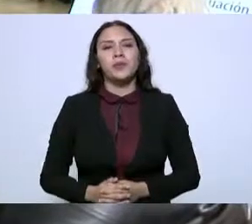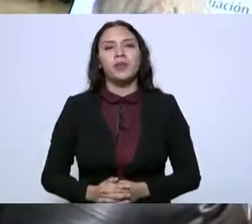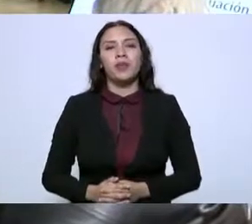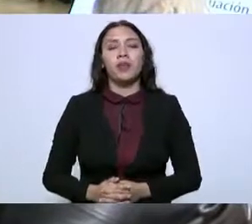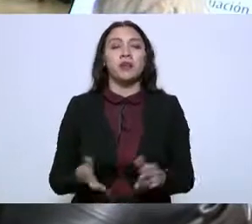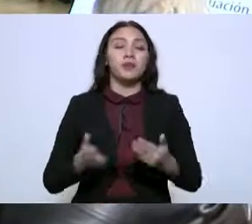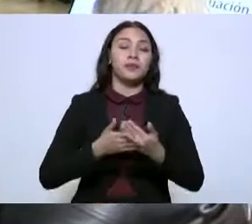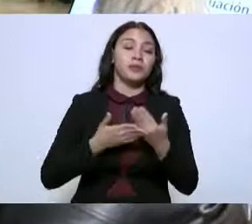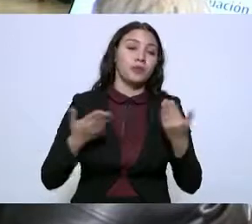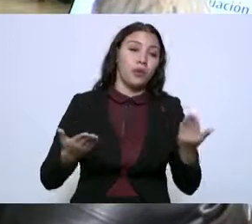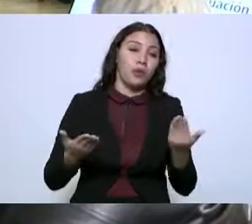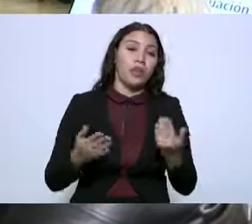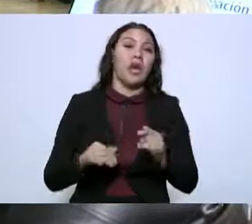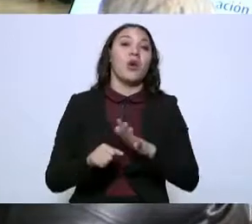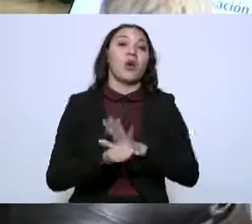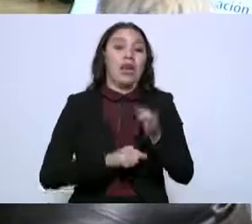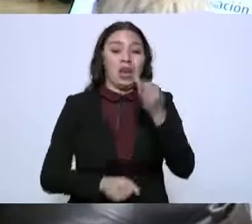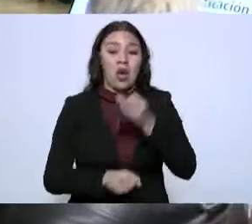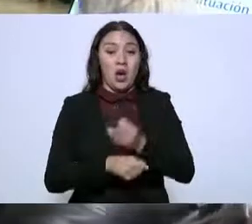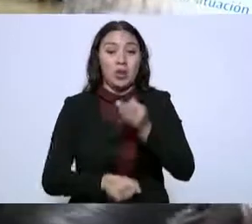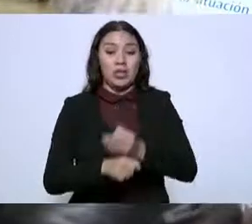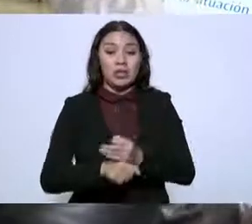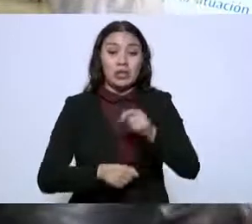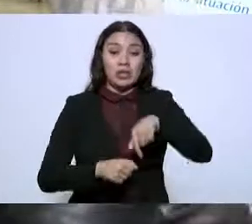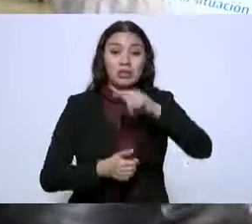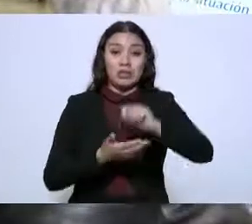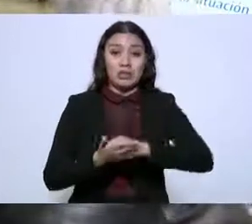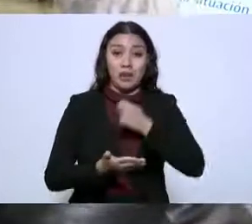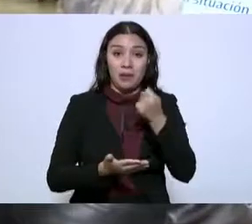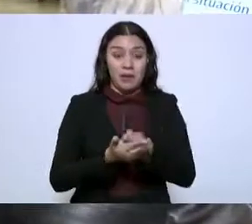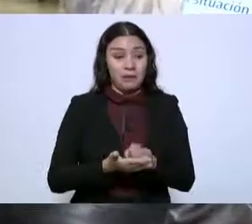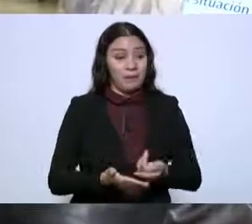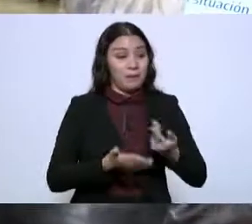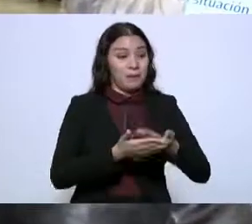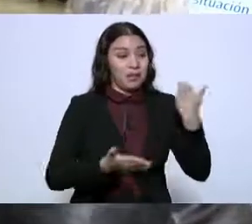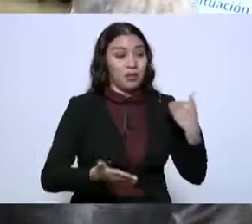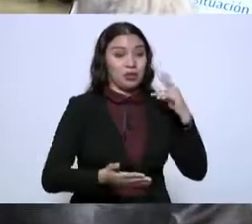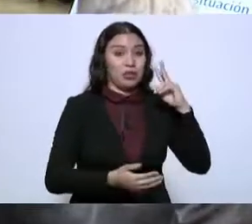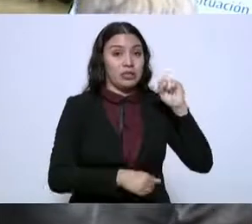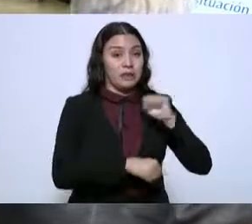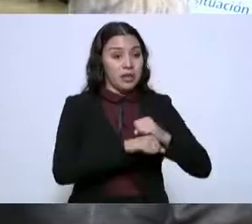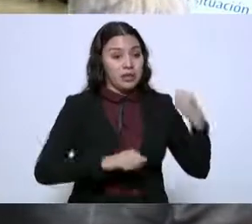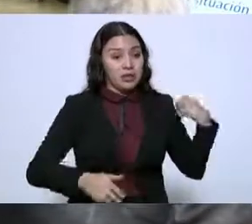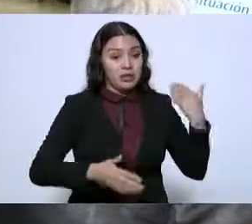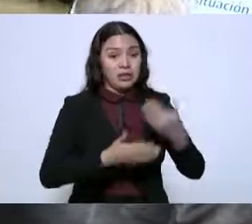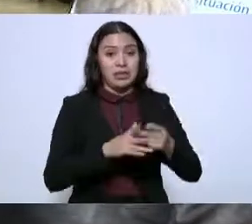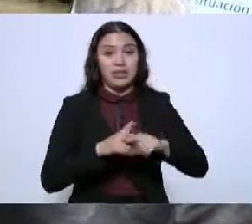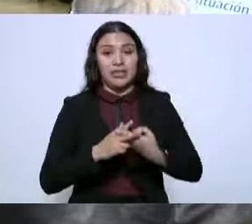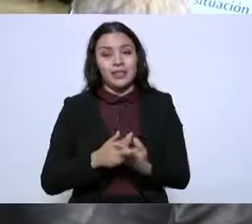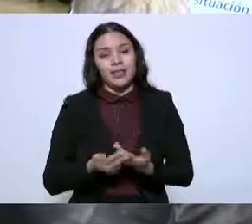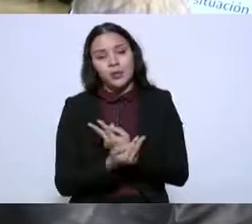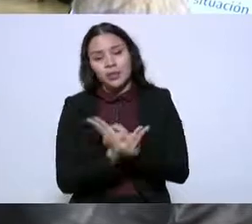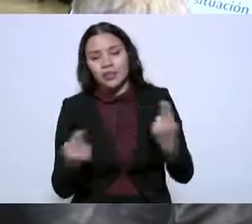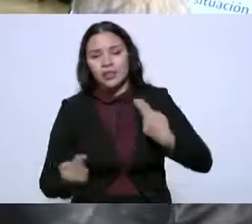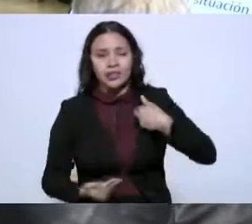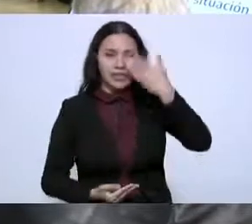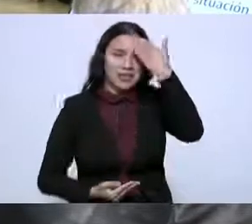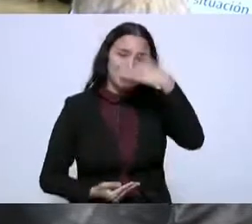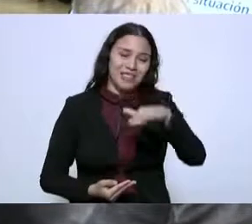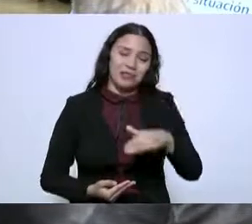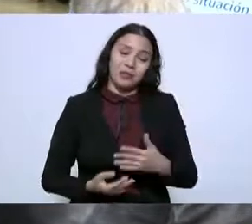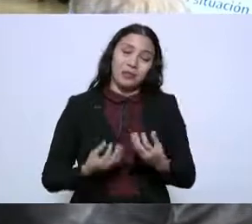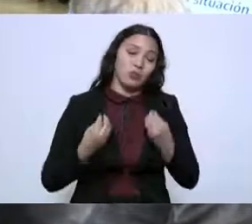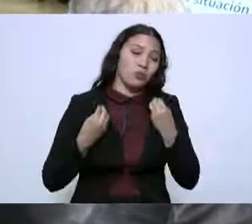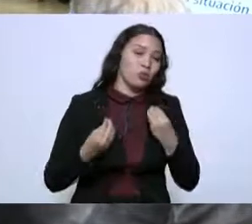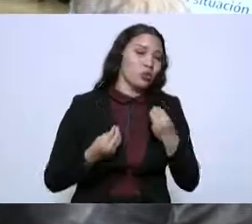El diagnóstico de nuestra situación actual a estas dos semanas de haber iniciado, pues sabemos que tenemos una deuda